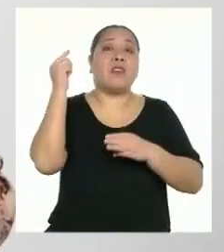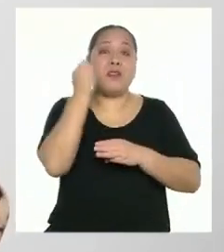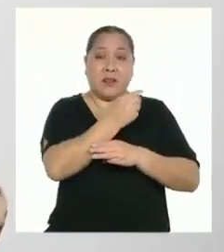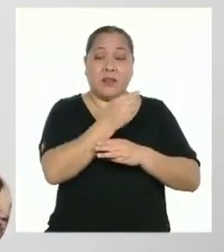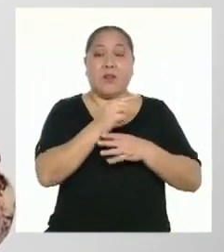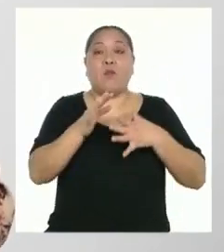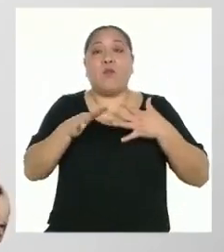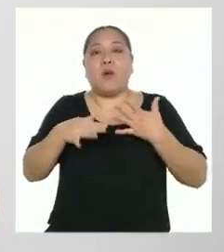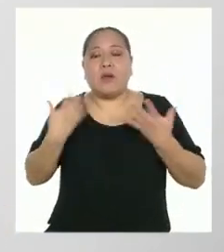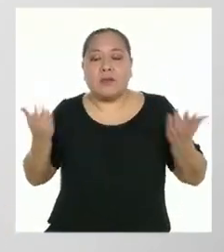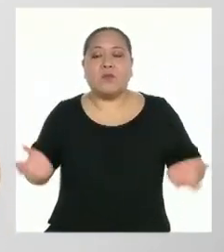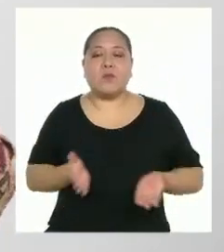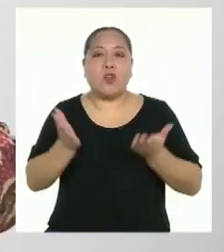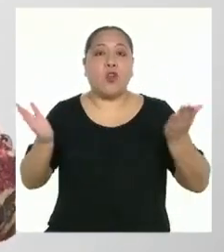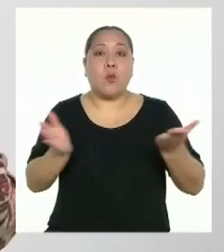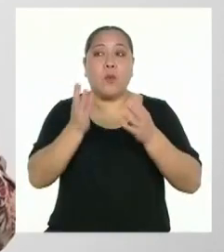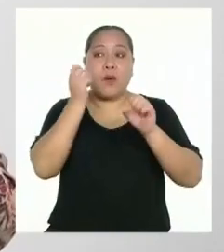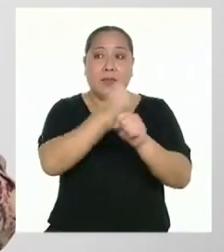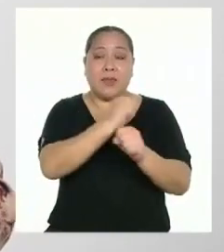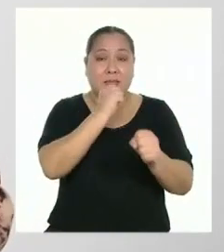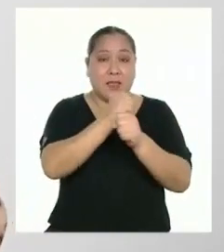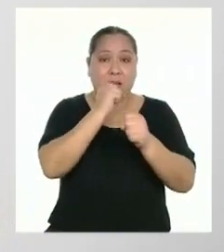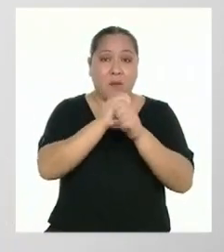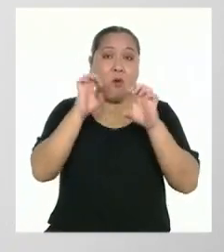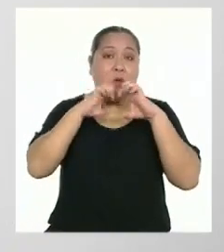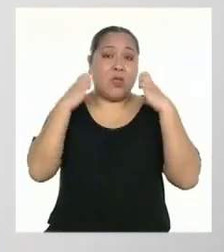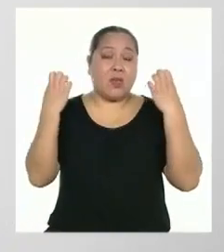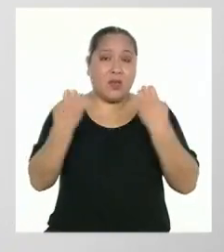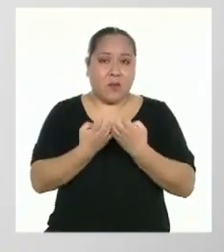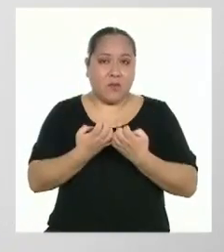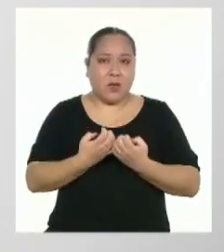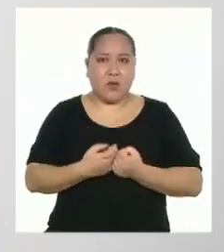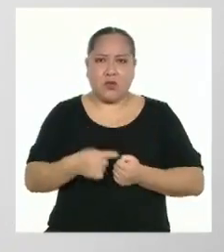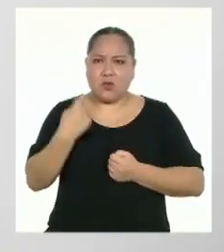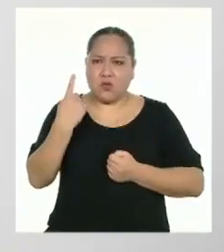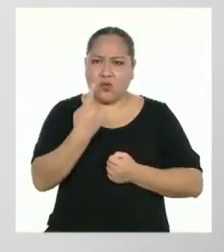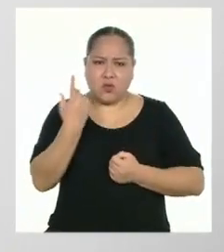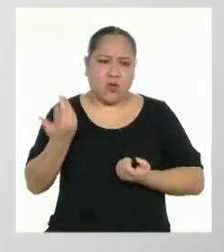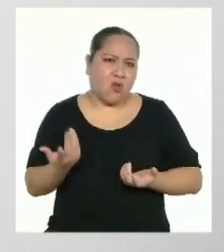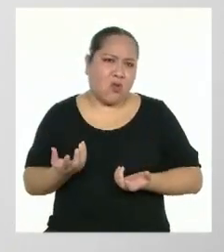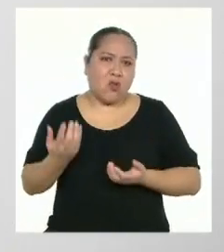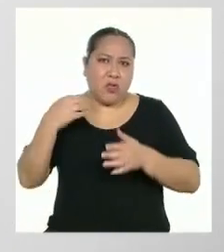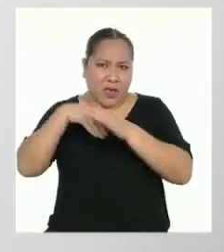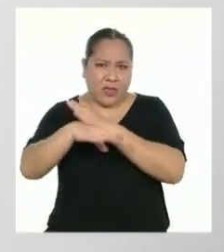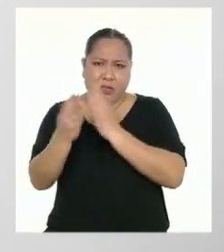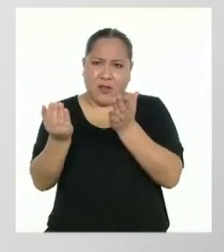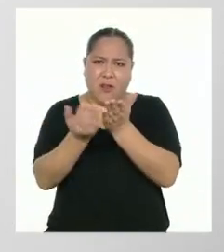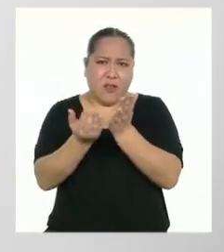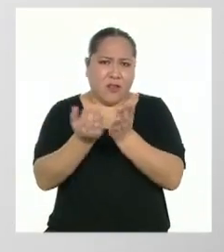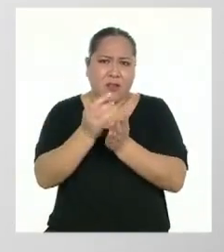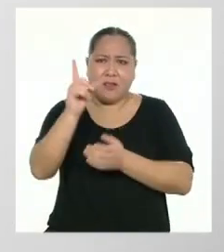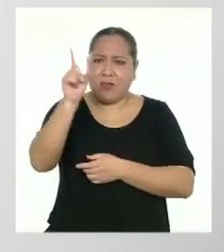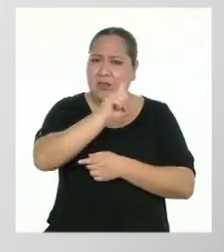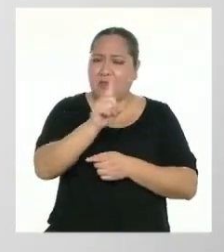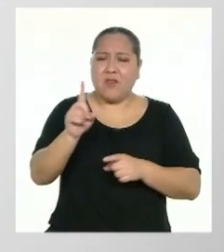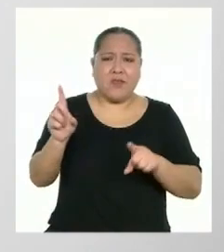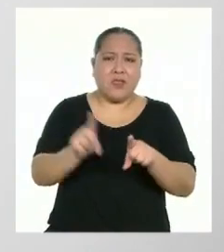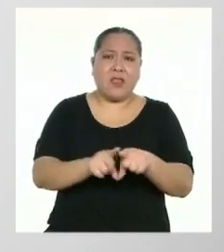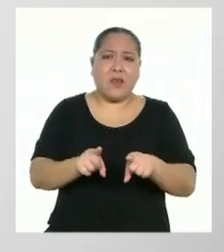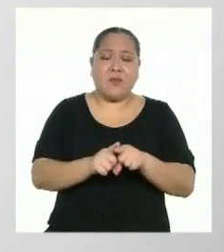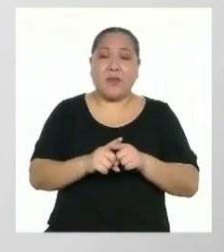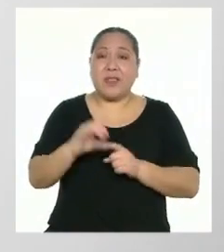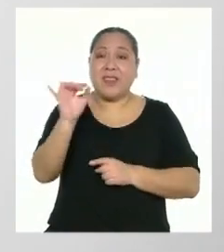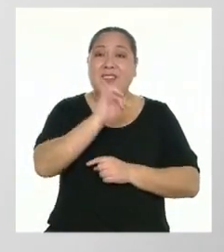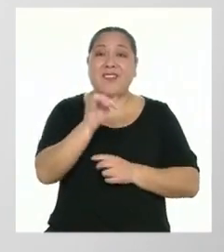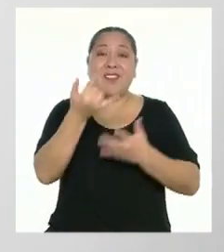se puede promover el trabajo en equipo. Y no solo en contextos como la escuela, sino también como lo